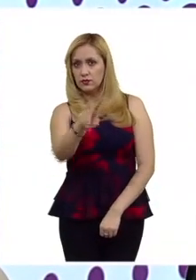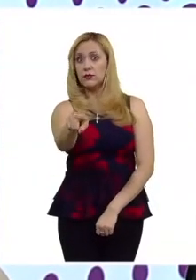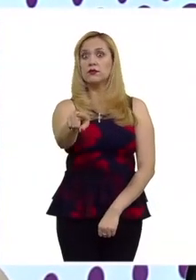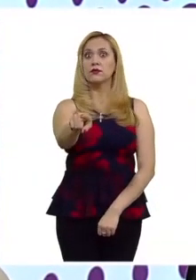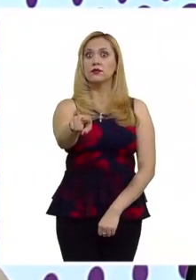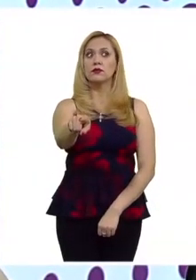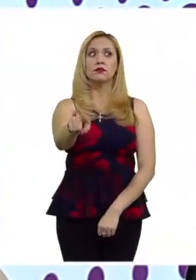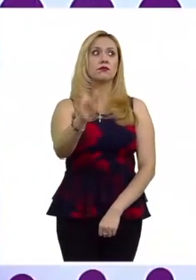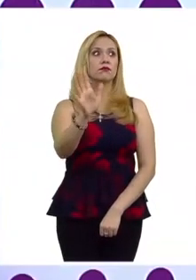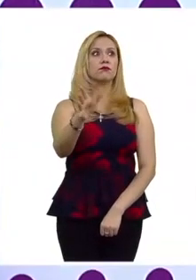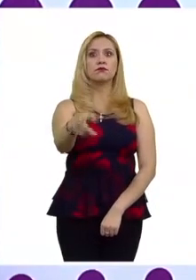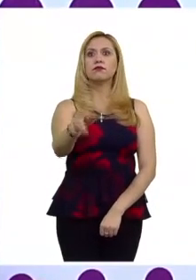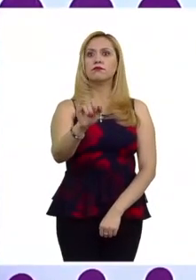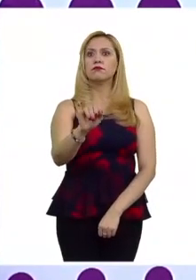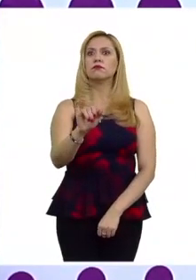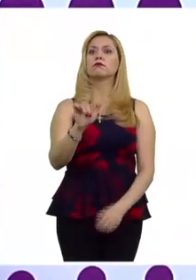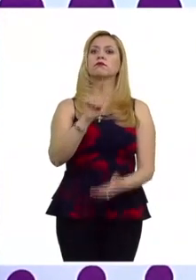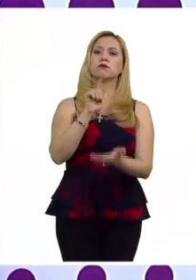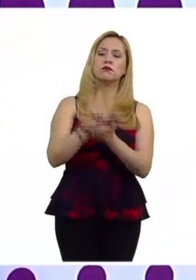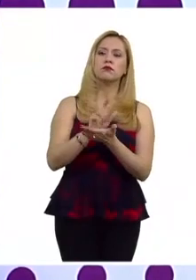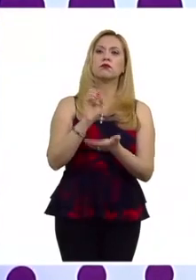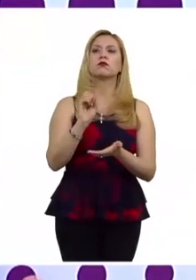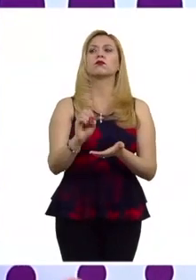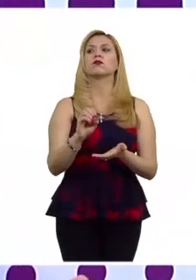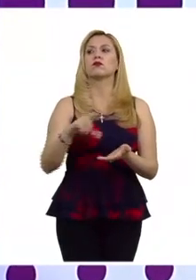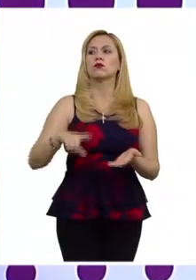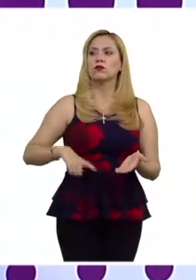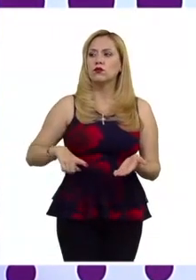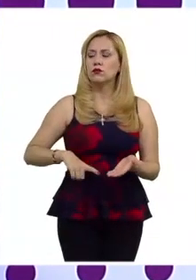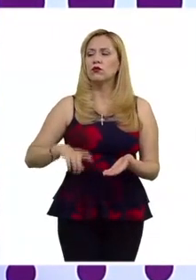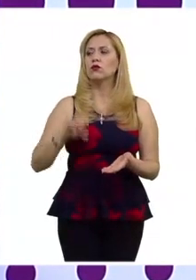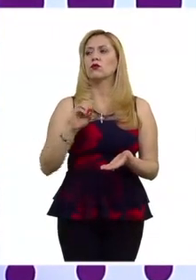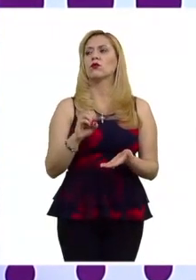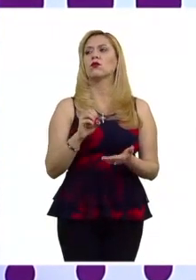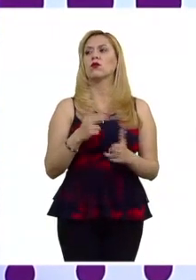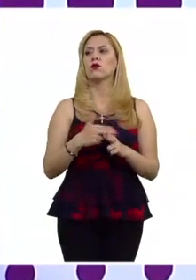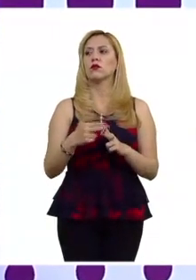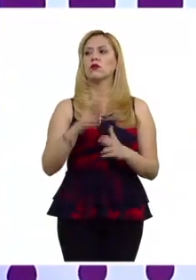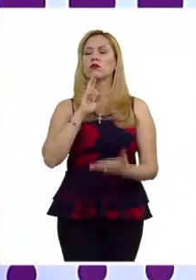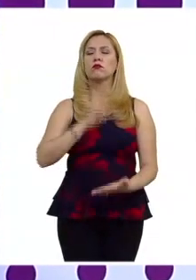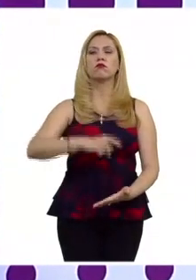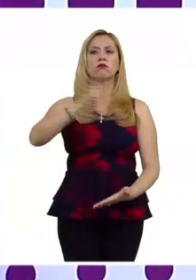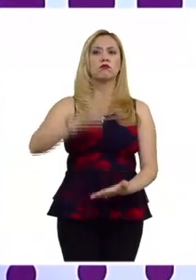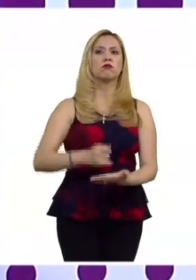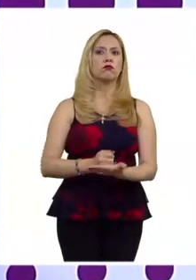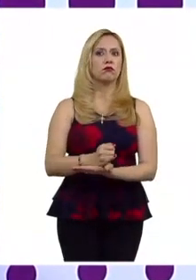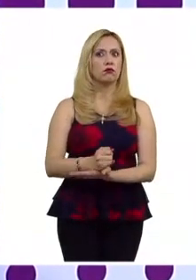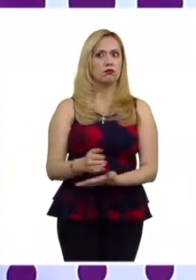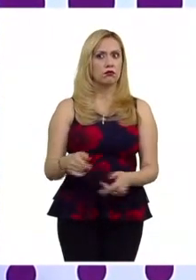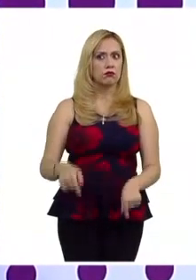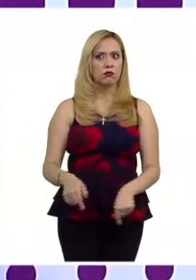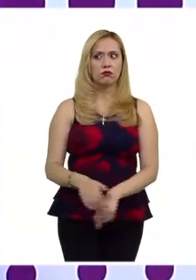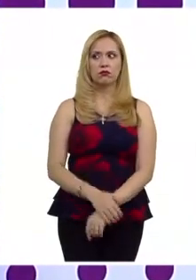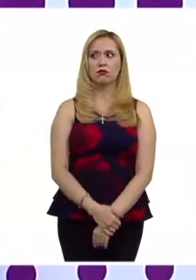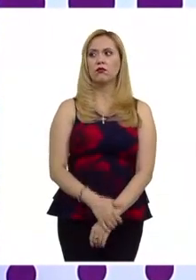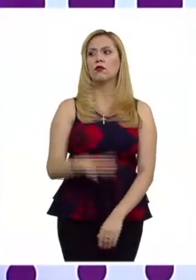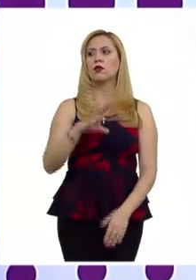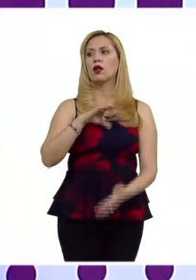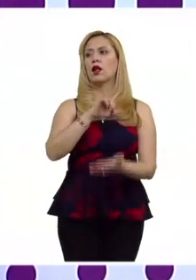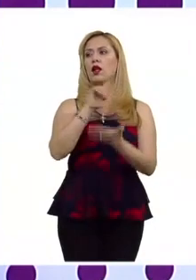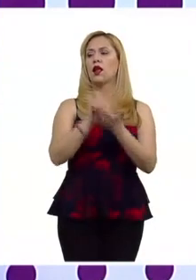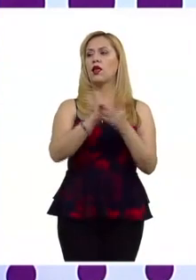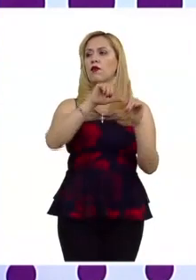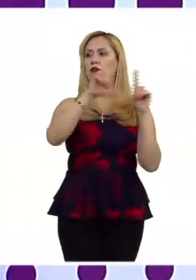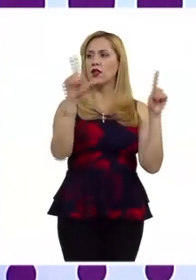tomado tanto ya sea legislativa de política pública o incluso jurisdiccional en contra de este discurso tenemos la ley federal para